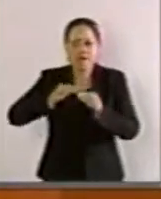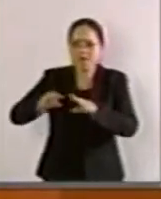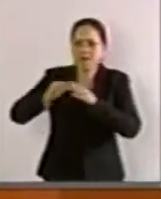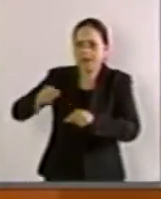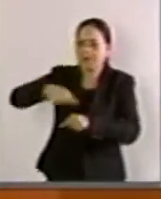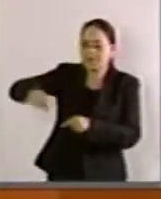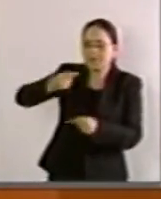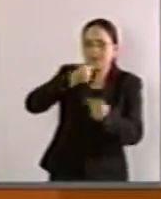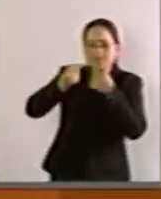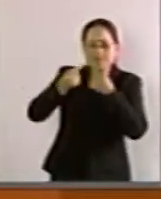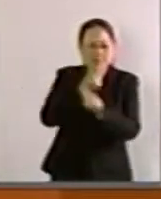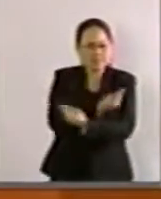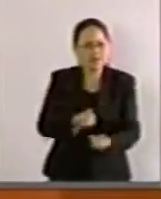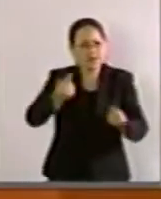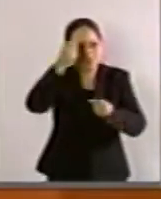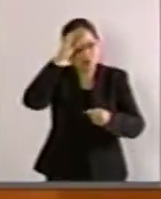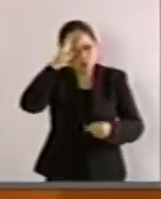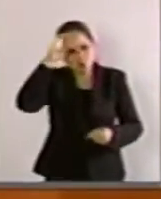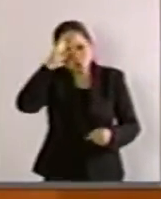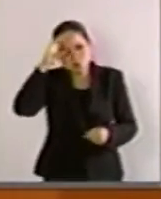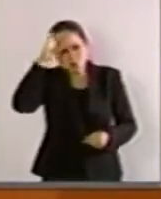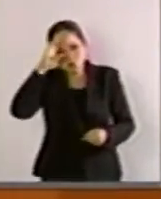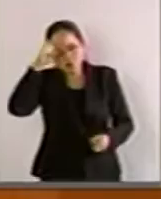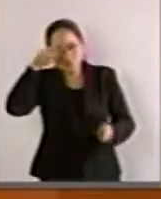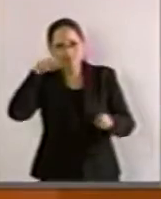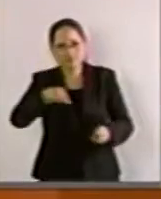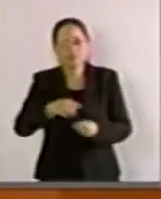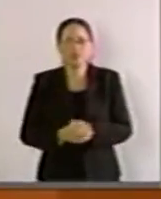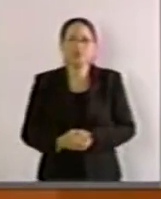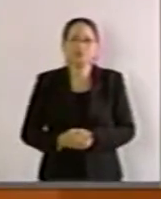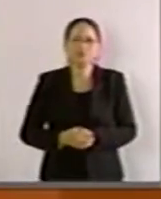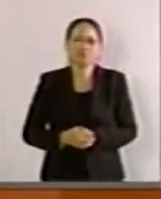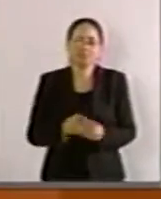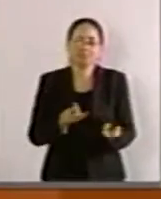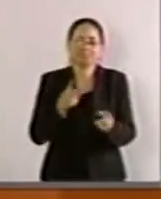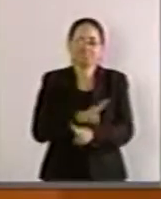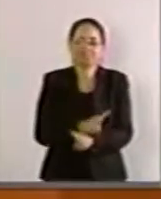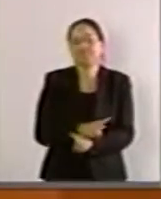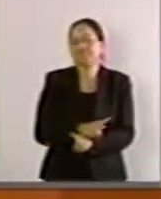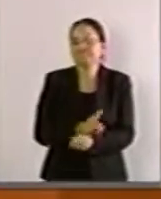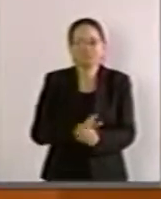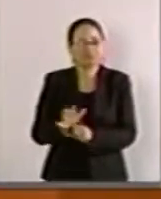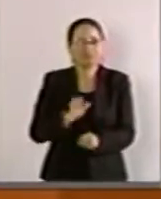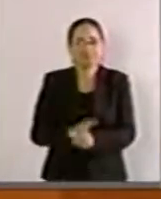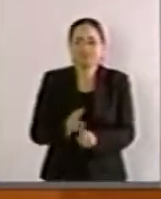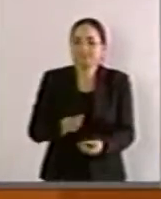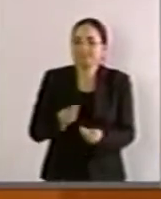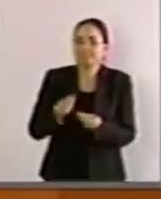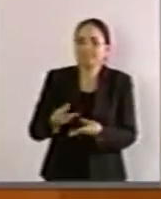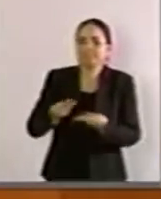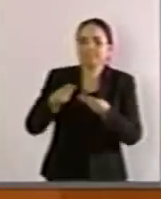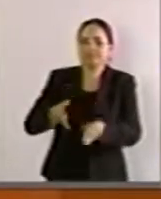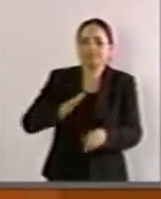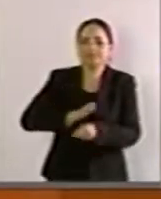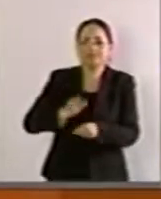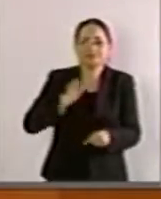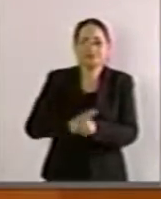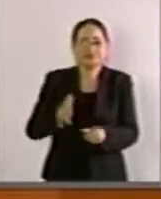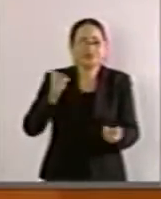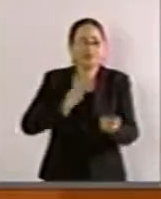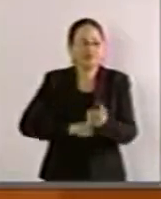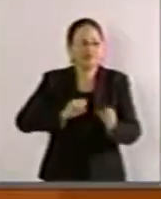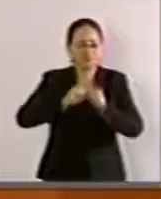conciencia entre todos nosotros los mexicanos. Y que por el contrario, pues está propiciando una descomposición